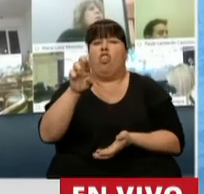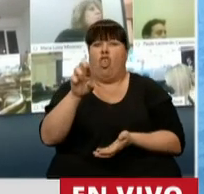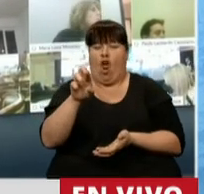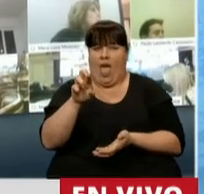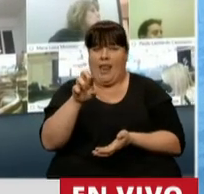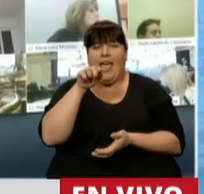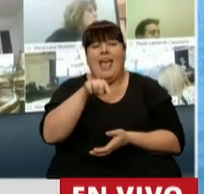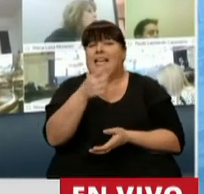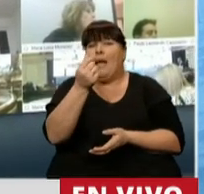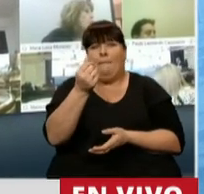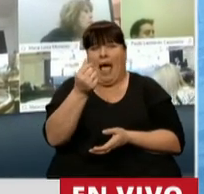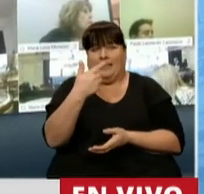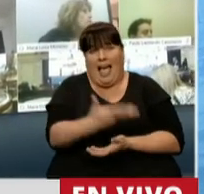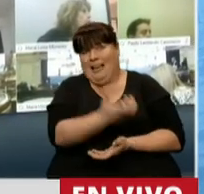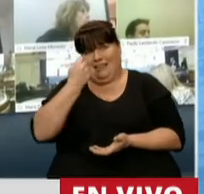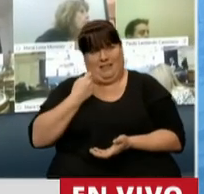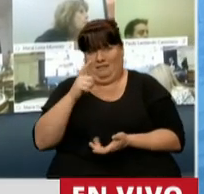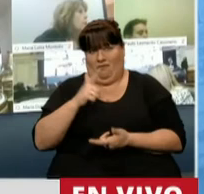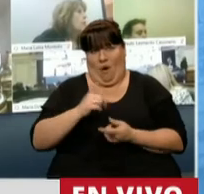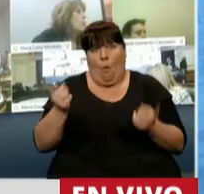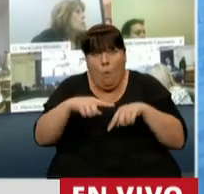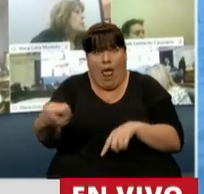y es dinero que no vamos a recuperar.